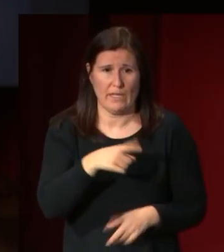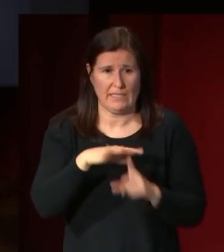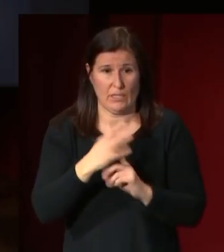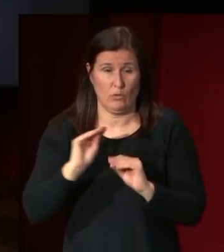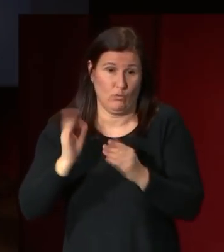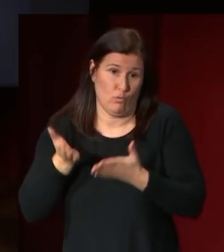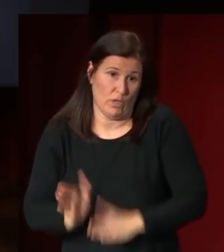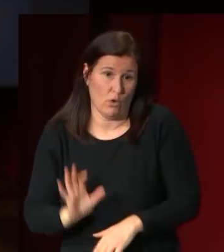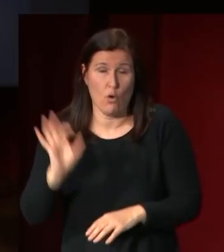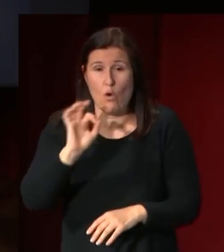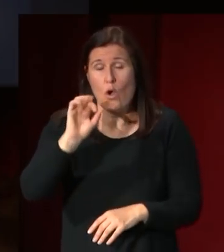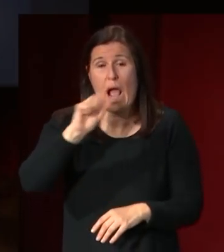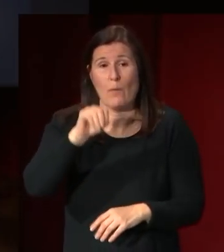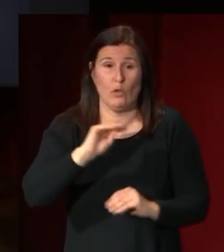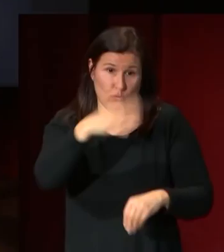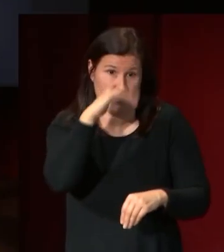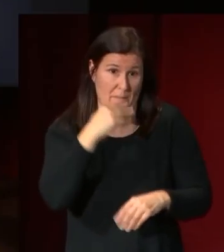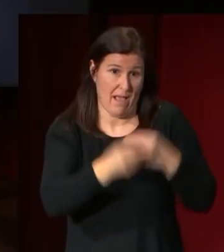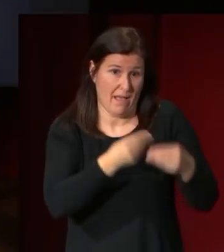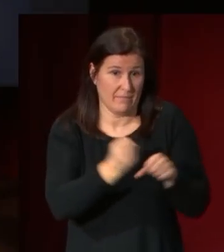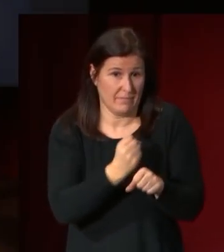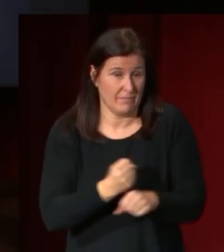su hijo o de Apolino que hace el padre para